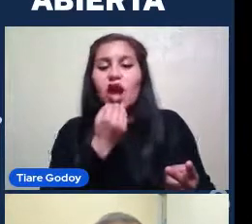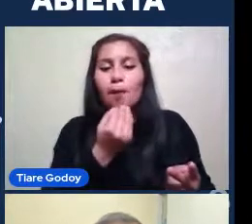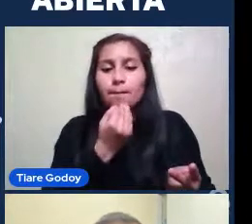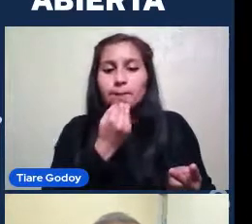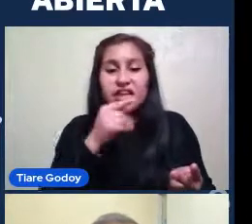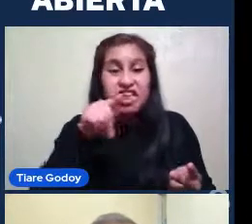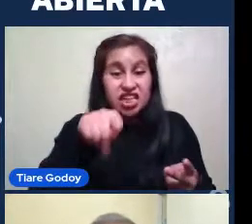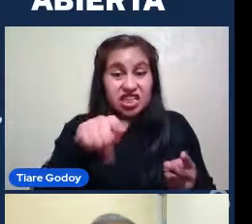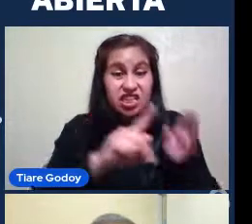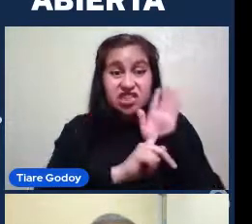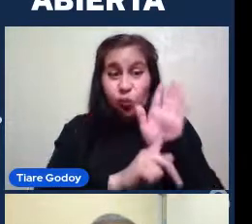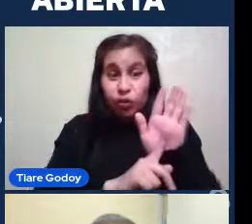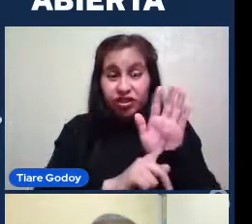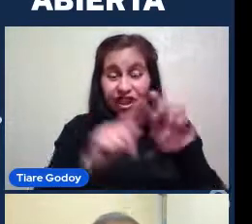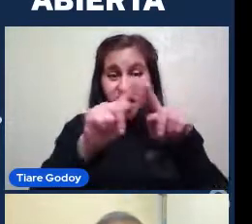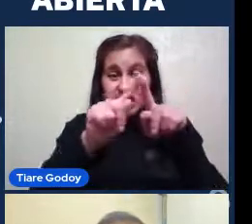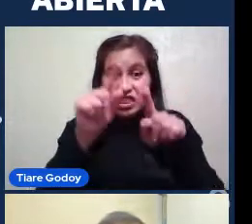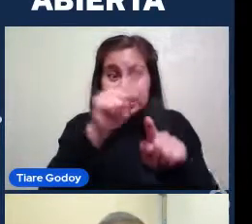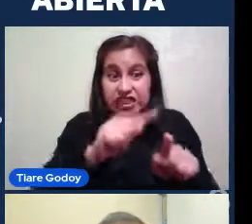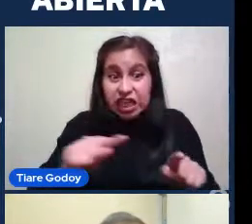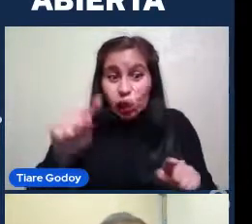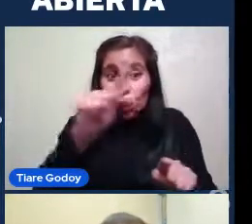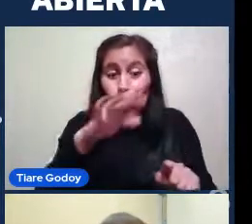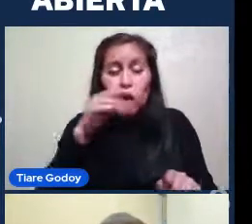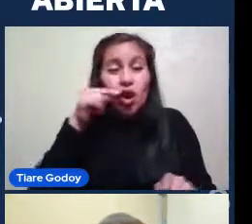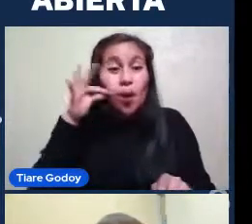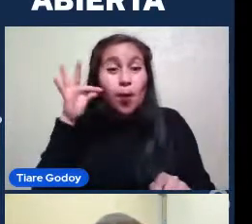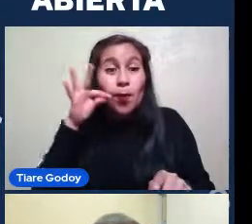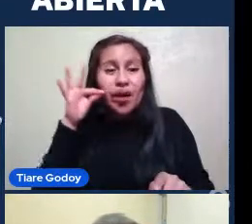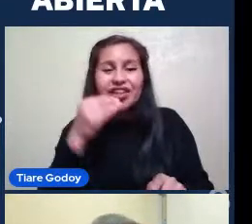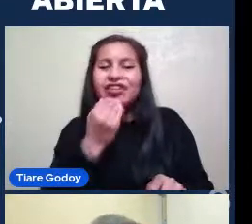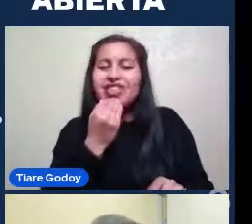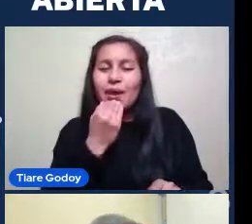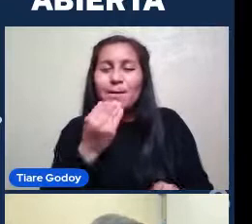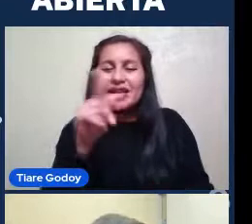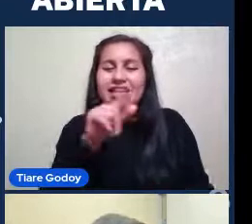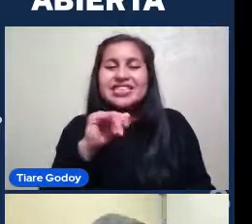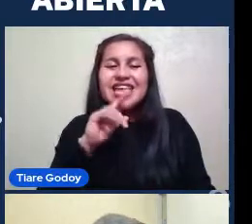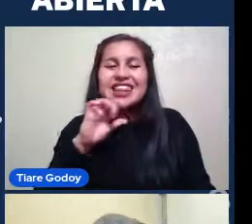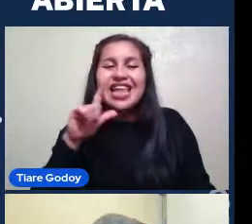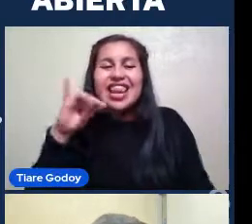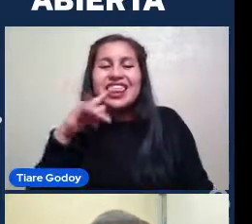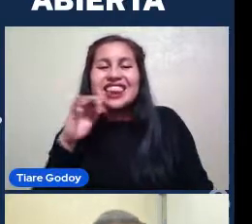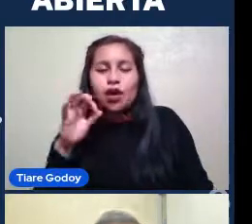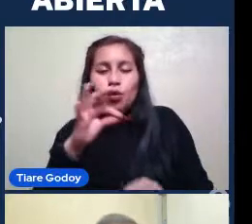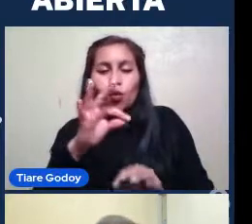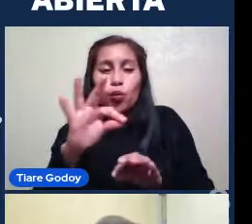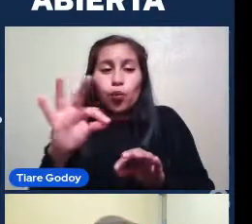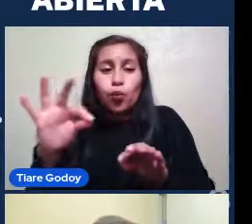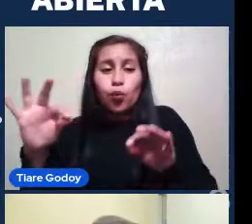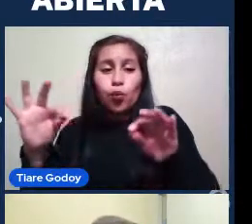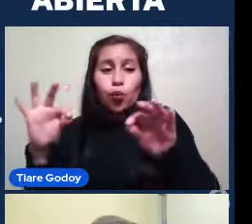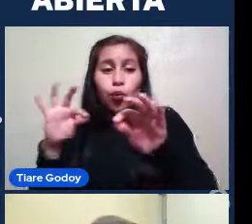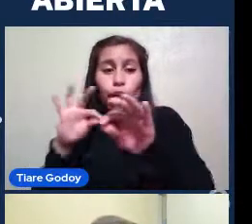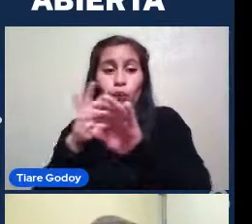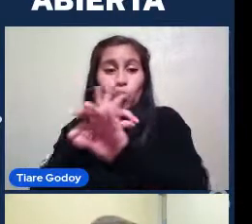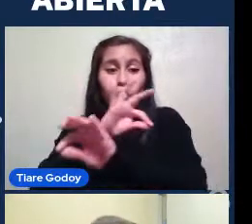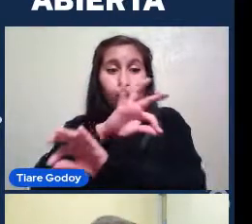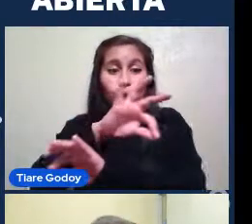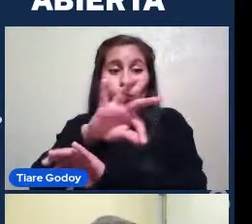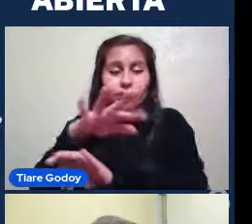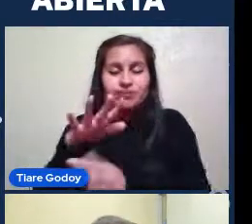amarillo Y las otras Dos que se ven ahí Son satélites De la Vía Láctea Bien De hecho Hay